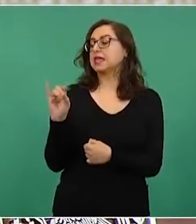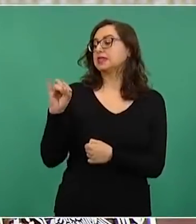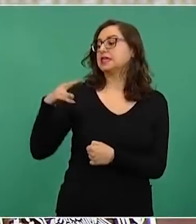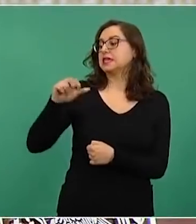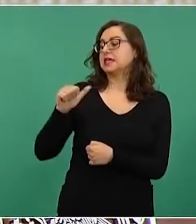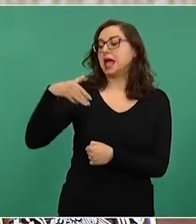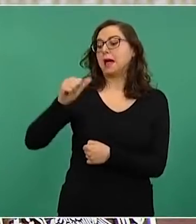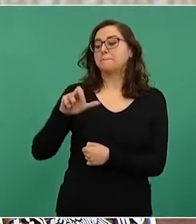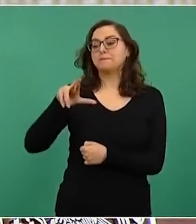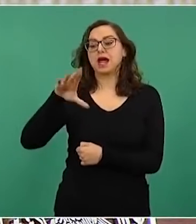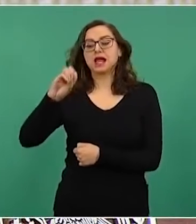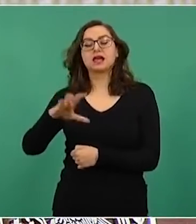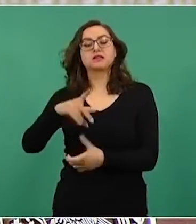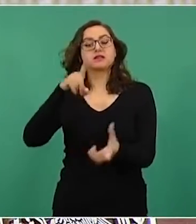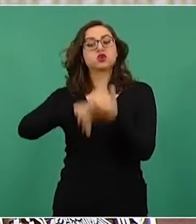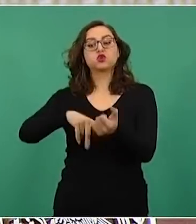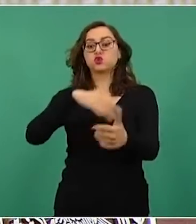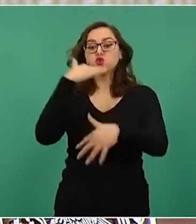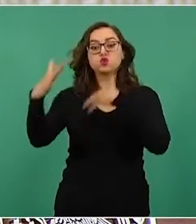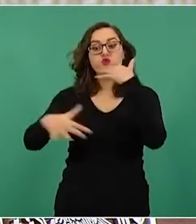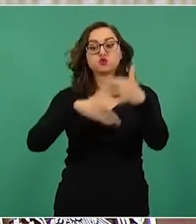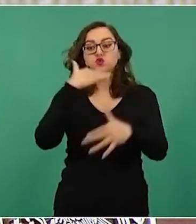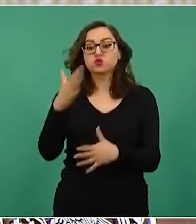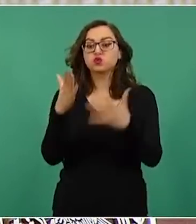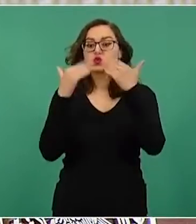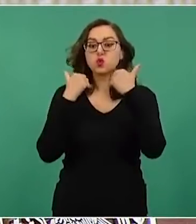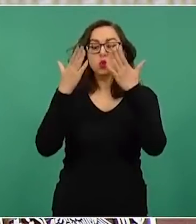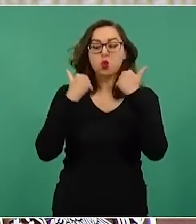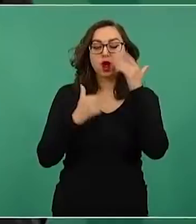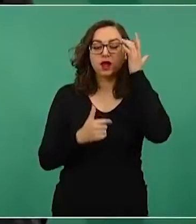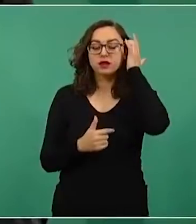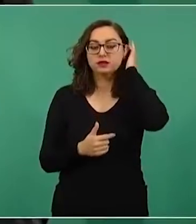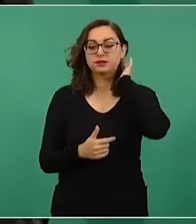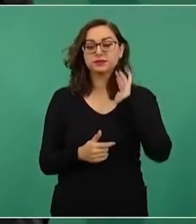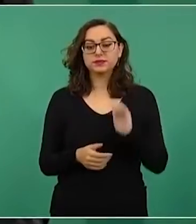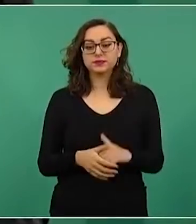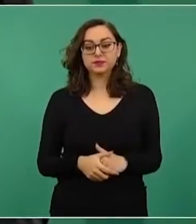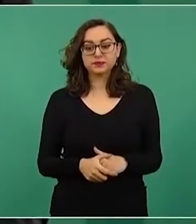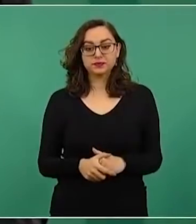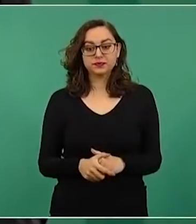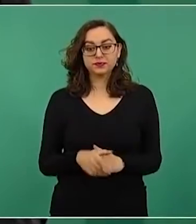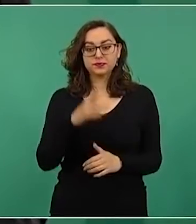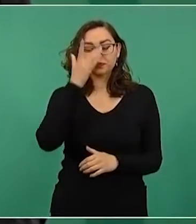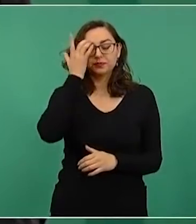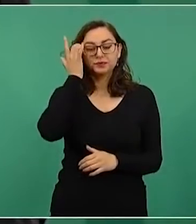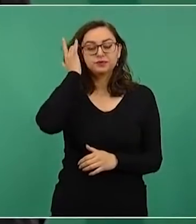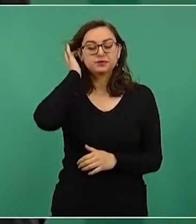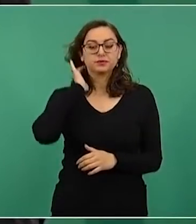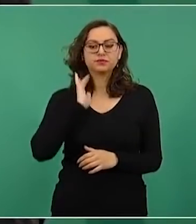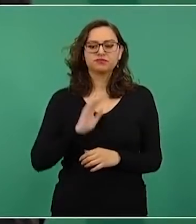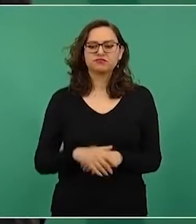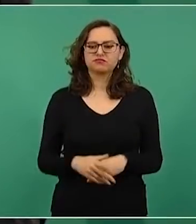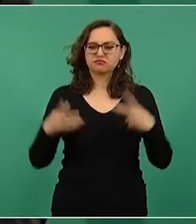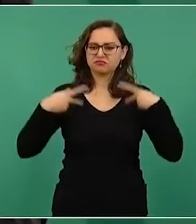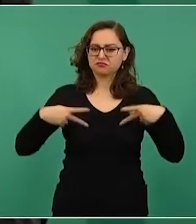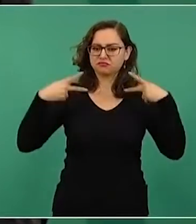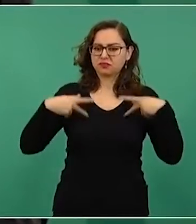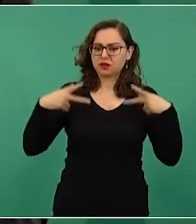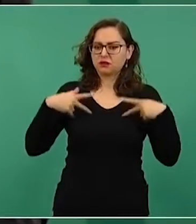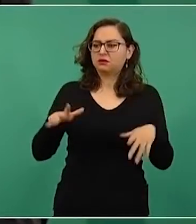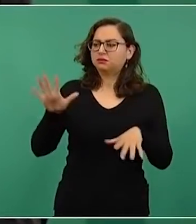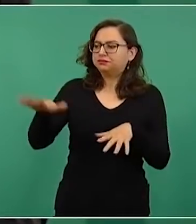parezca increíble, la gente no sabe de corrupción.